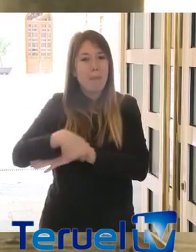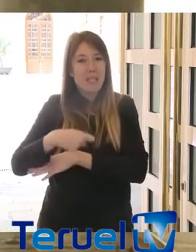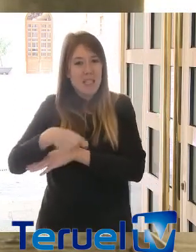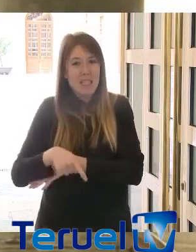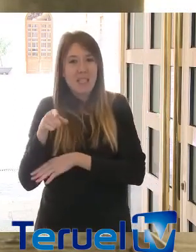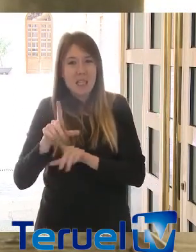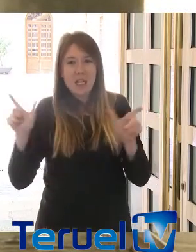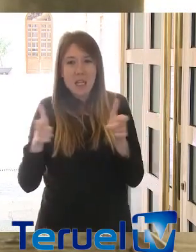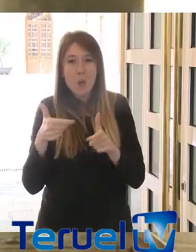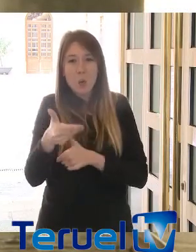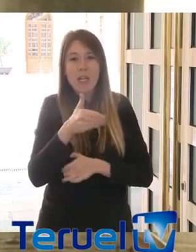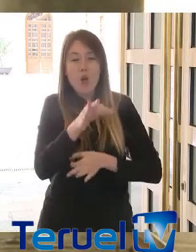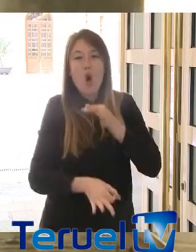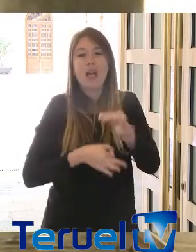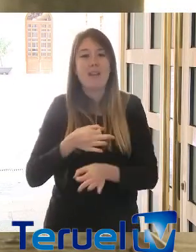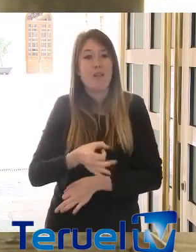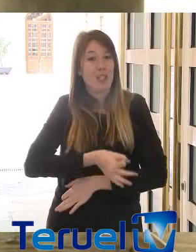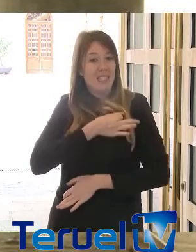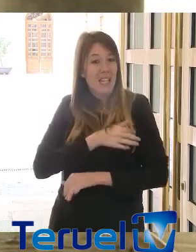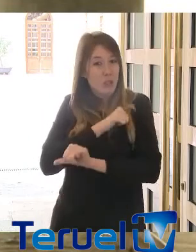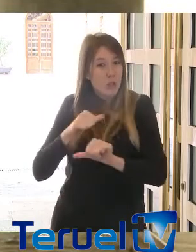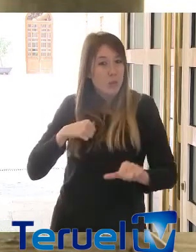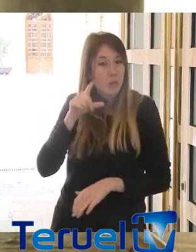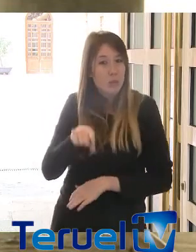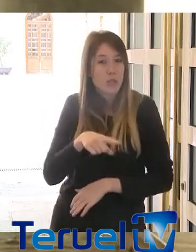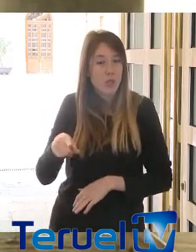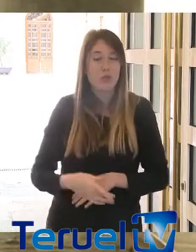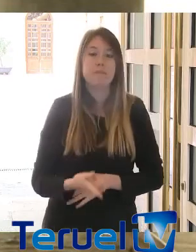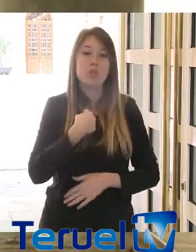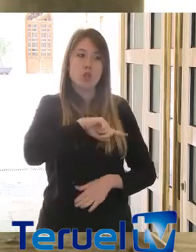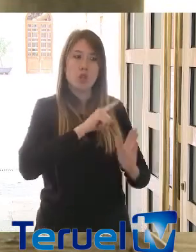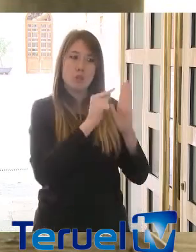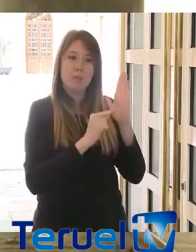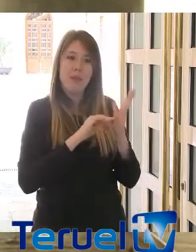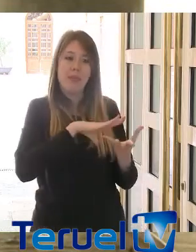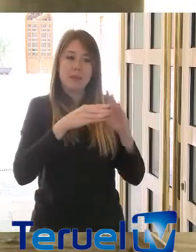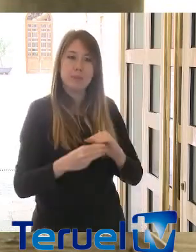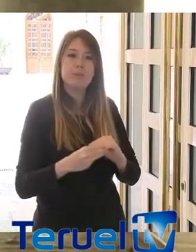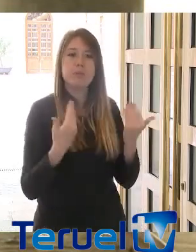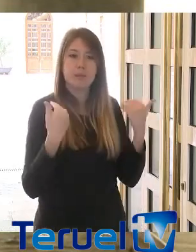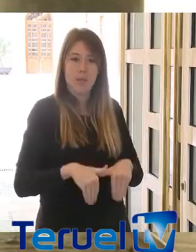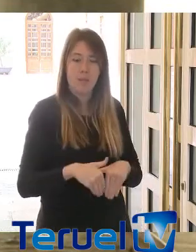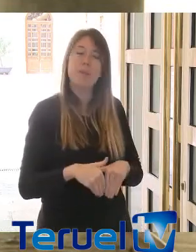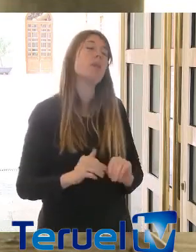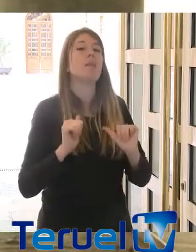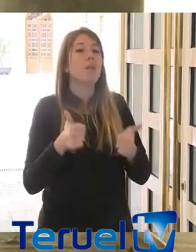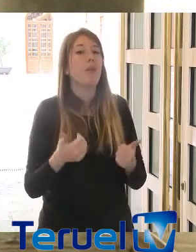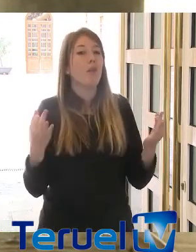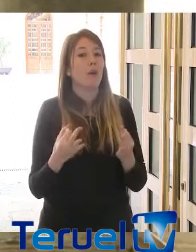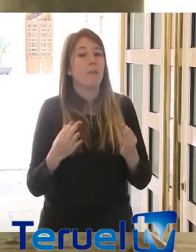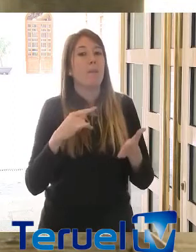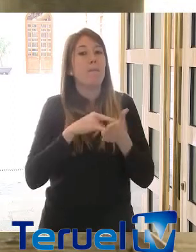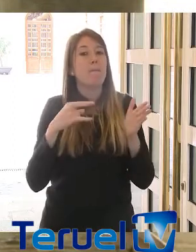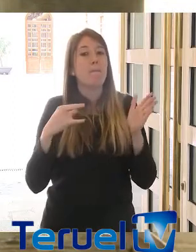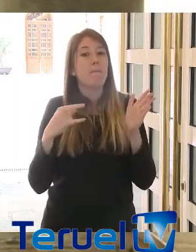representan. Hemos adoptado ya medidas específicas. Hemos puesto en marcha medidas